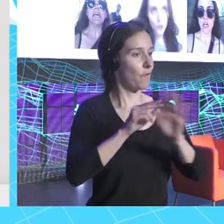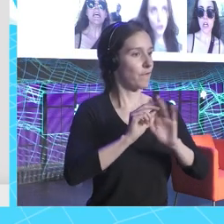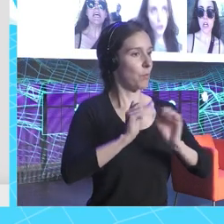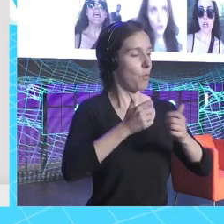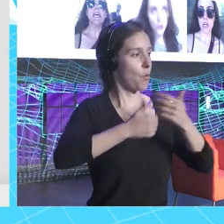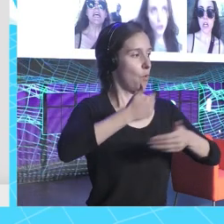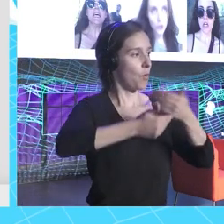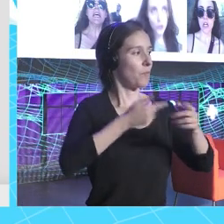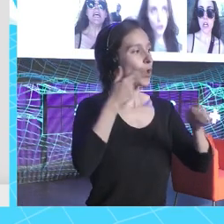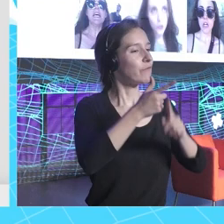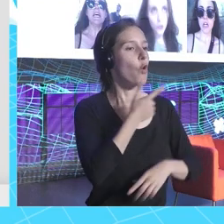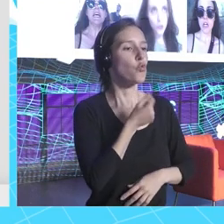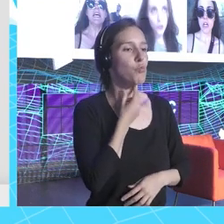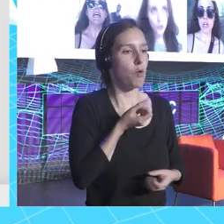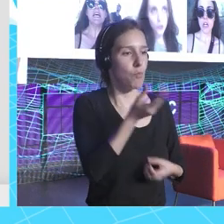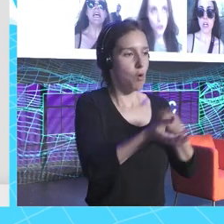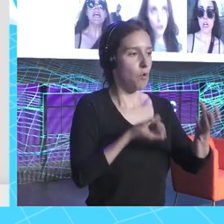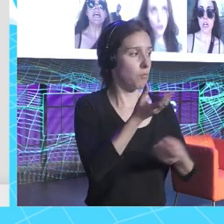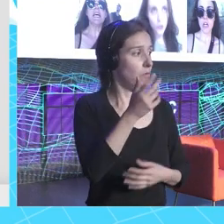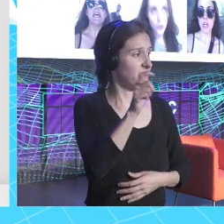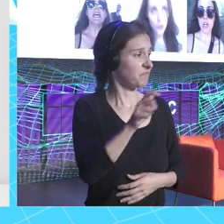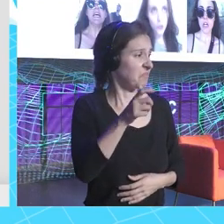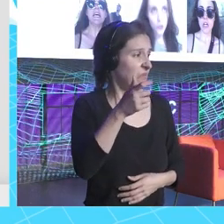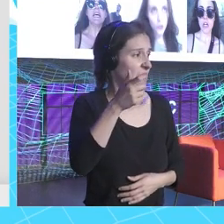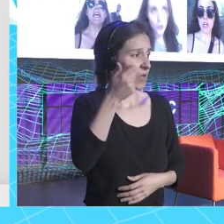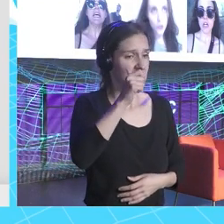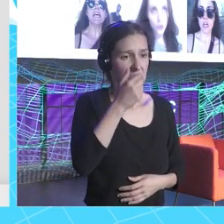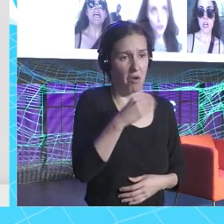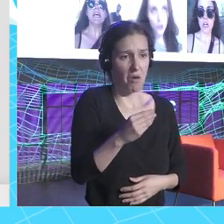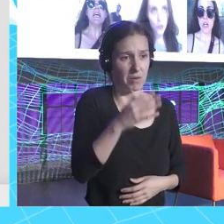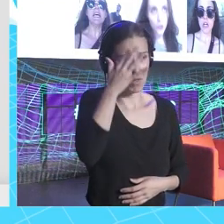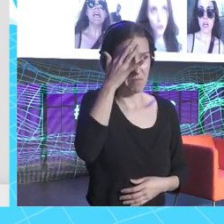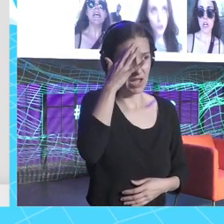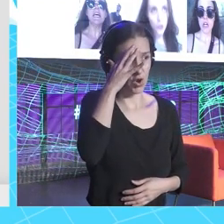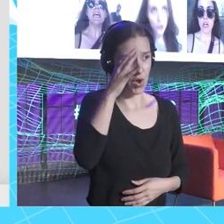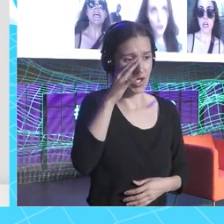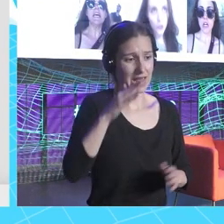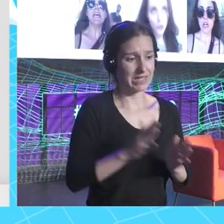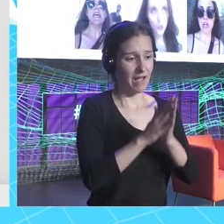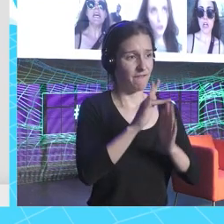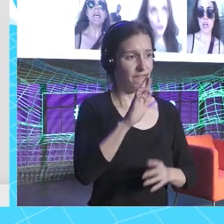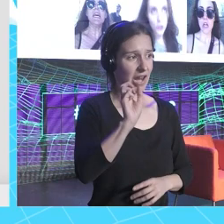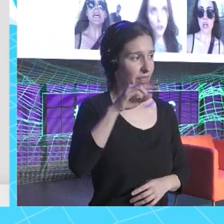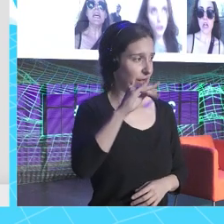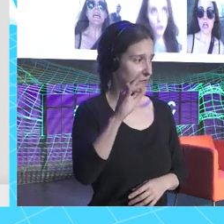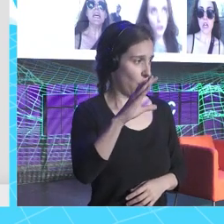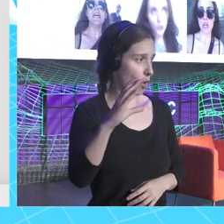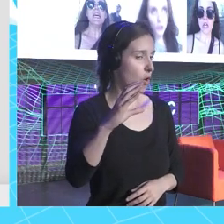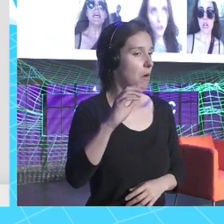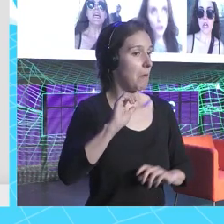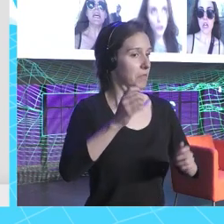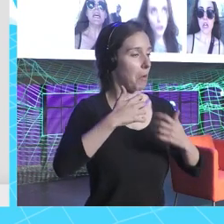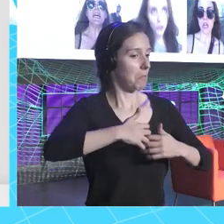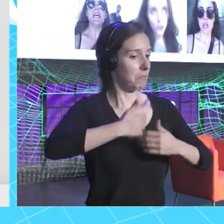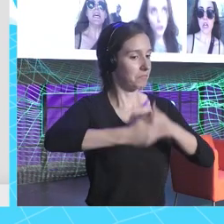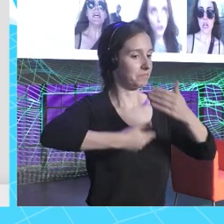como de humor. Que lo crearon ahí, pues, unos chavales, lo típico, me imagino, San Francisco, que es donde hace la gente las cosillas, que les dan mucho dinero y tal. Entonces,